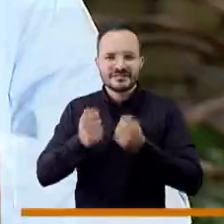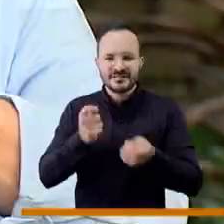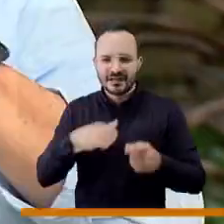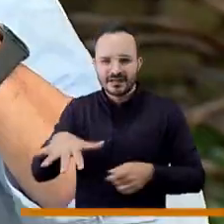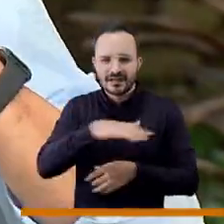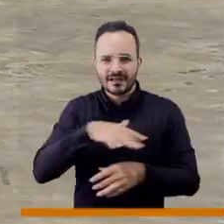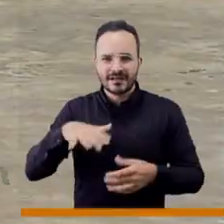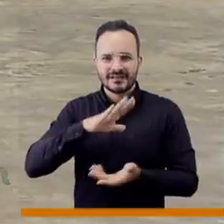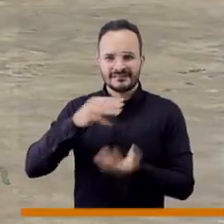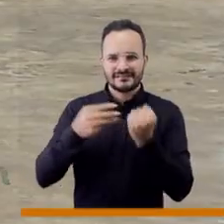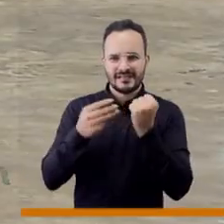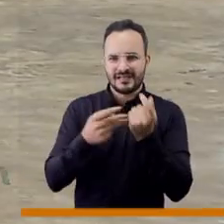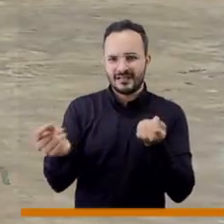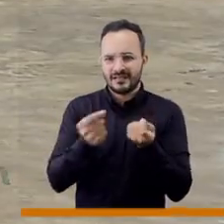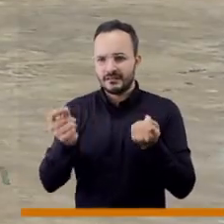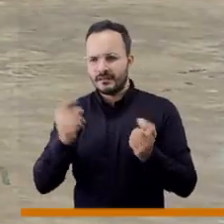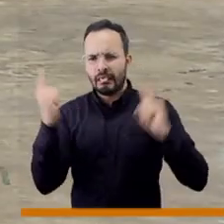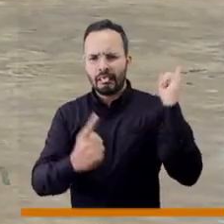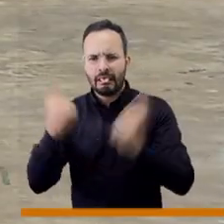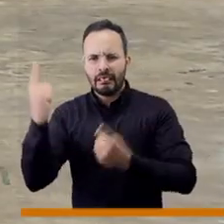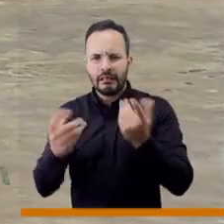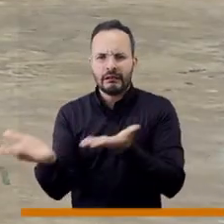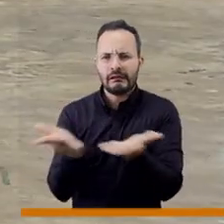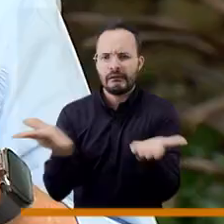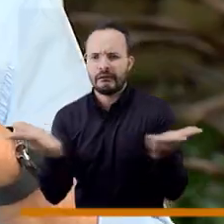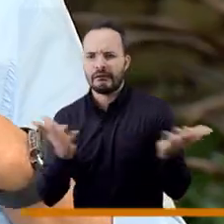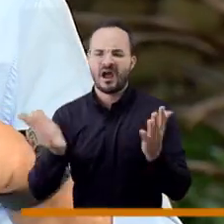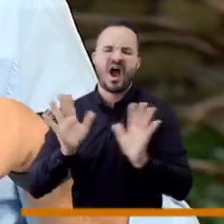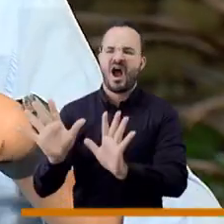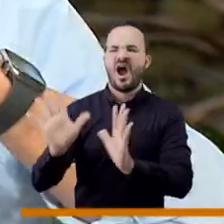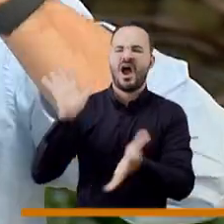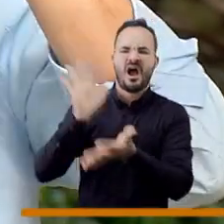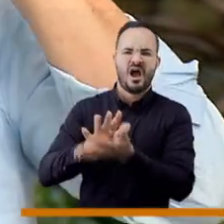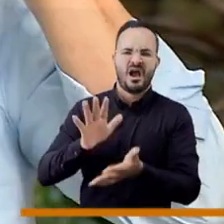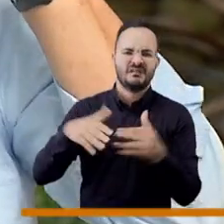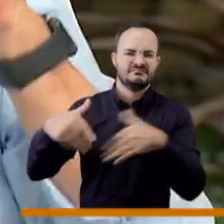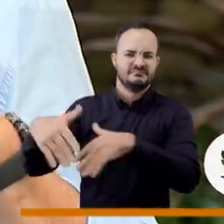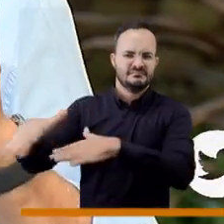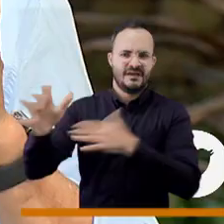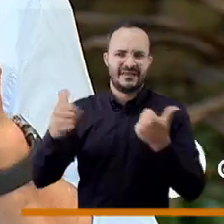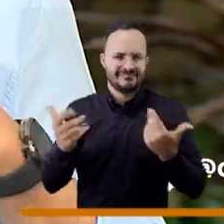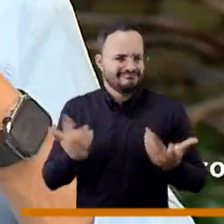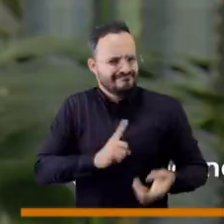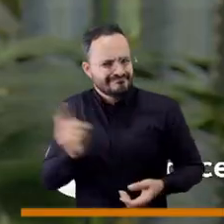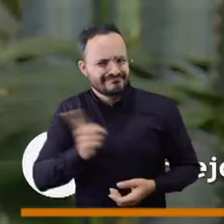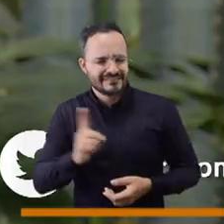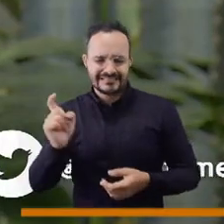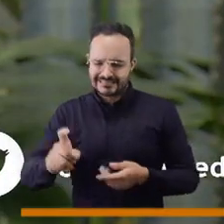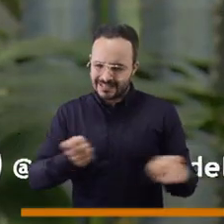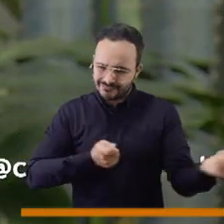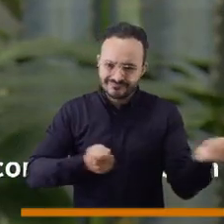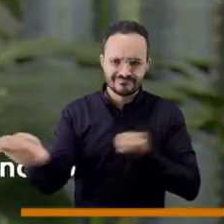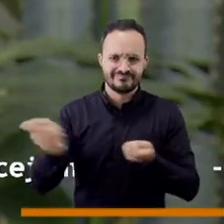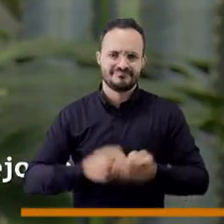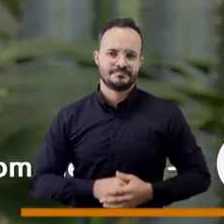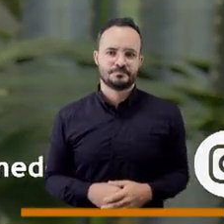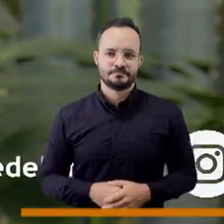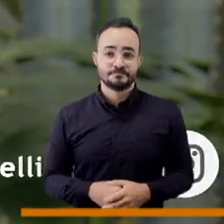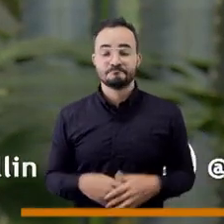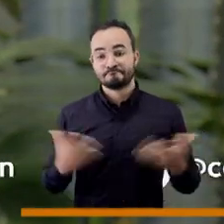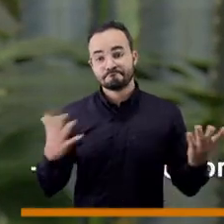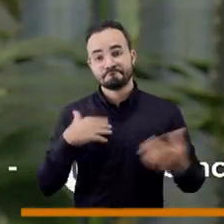minorista, y ahora no pasa nada. Es decir, todos nos hacemos así, nos tapamos, decimos qué cosa tan horrible, pero nadie hace nada.